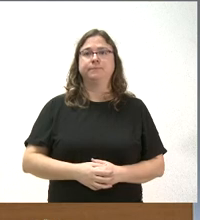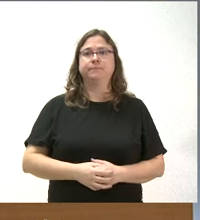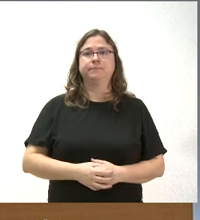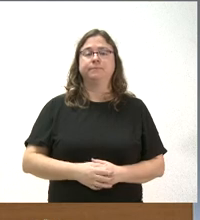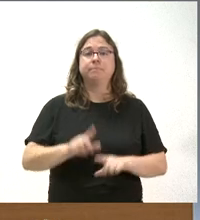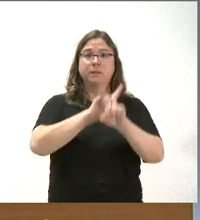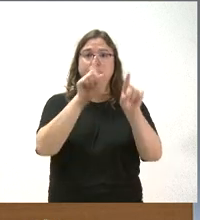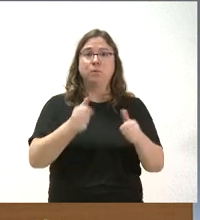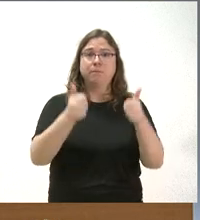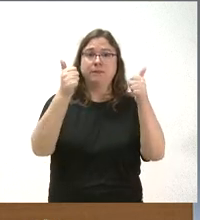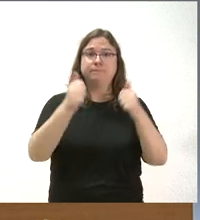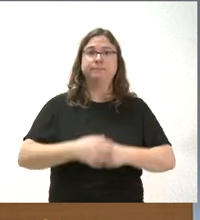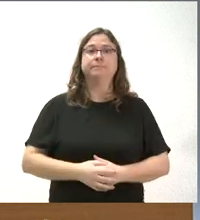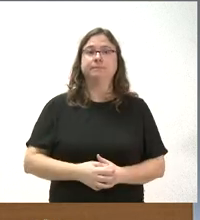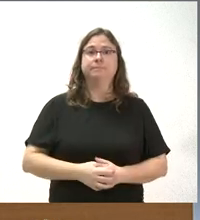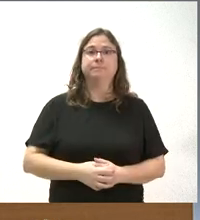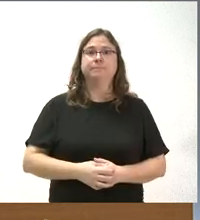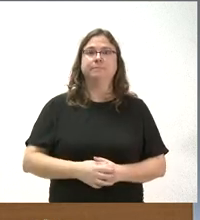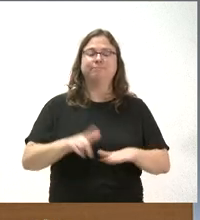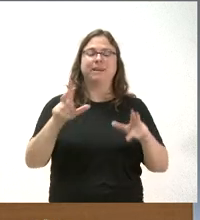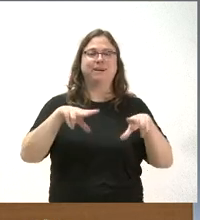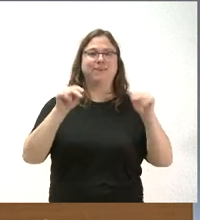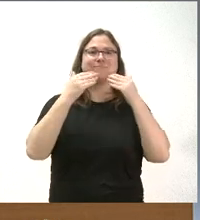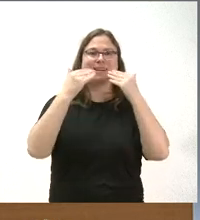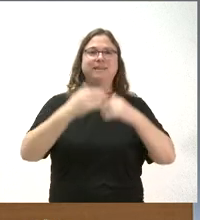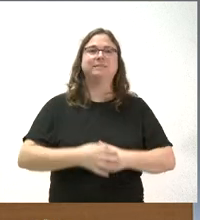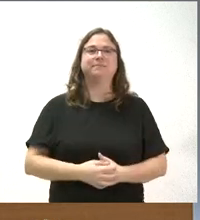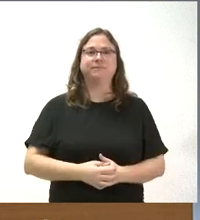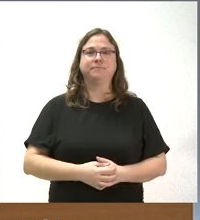¿Alguna pregunta más? Pues aquí terminamos gracias